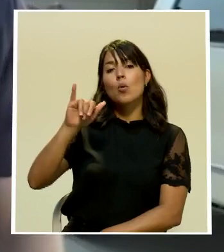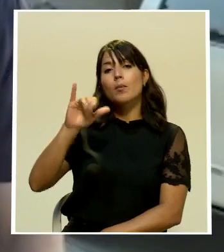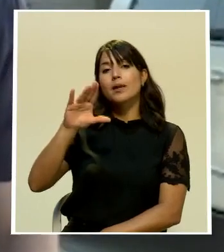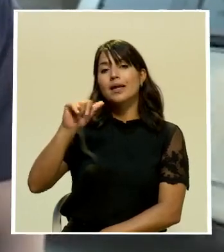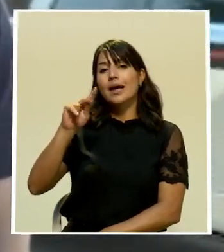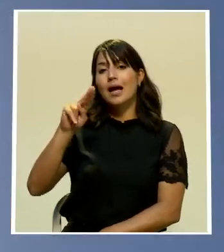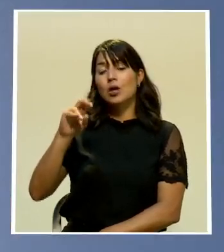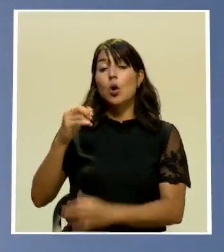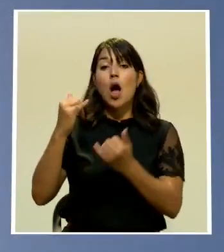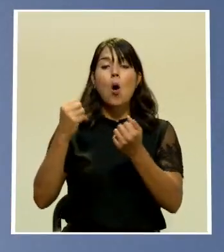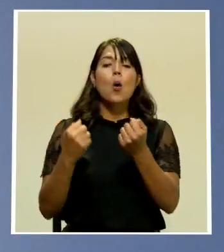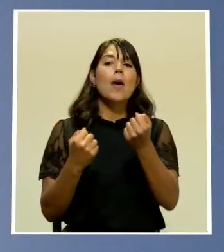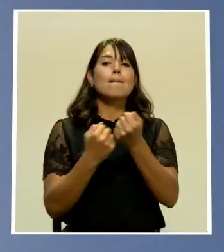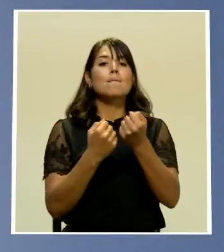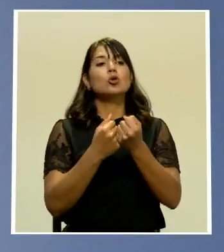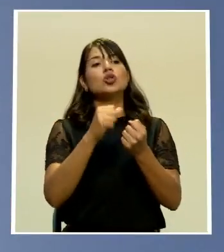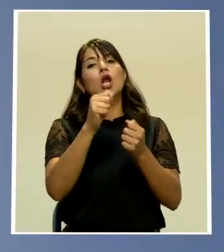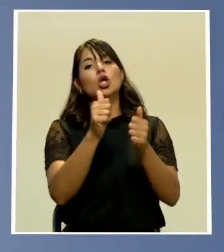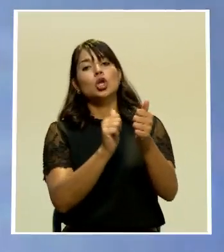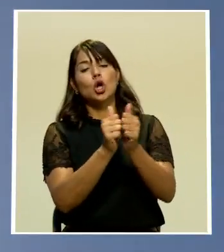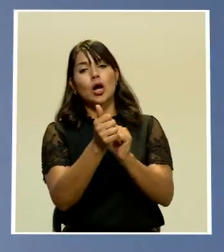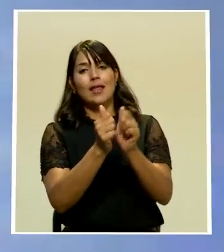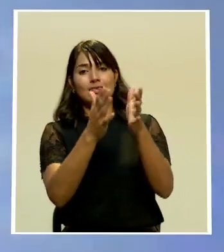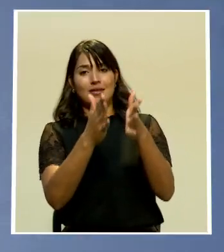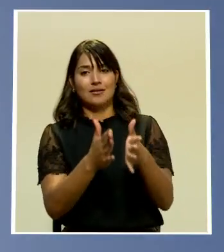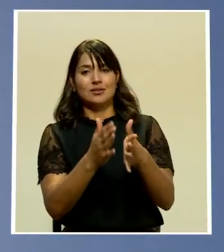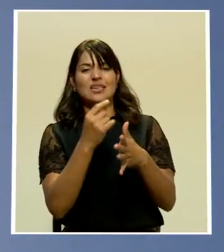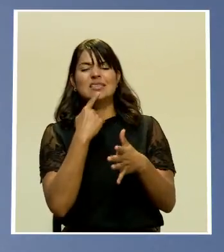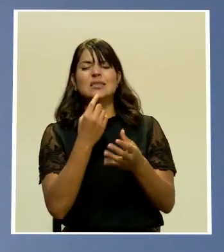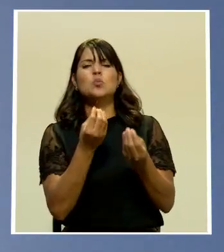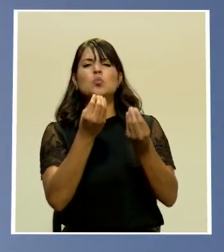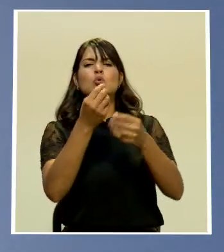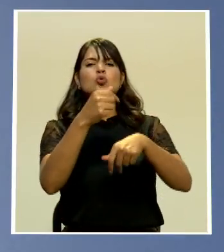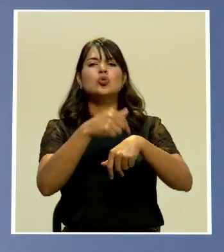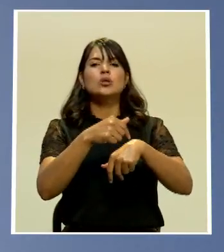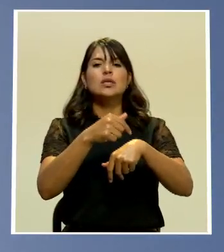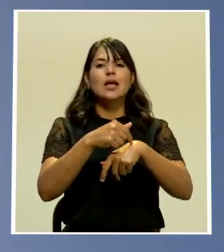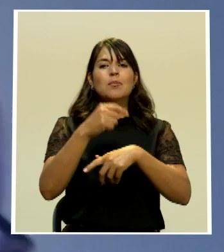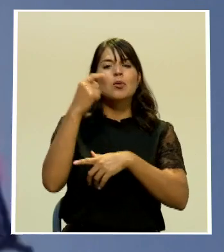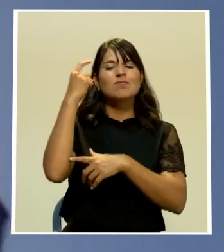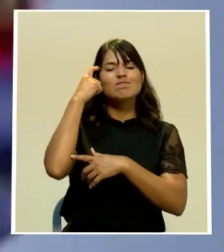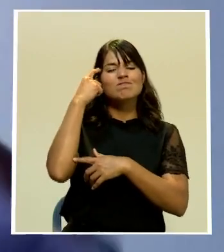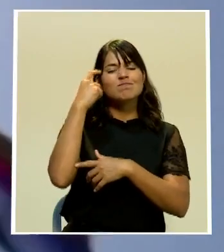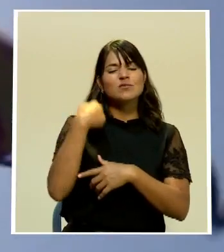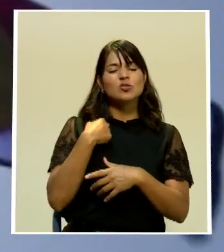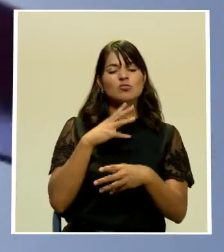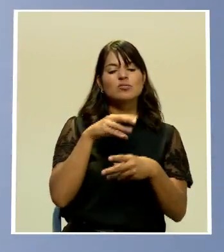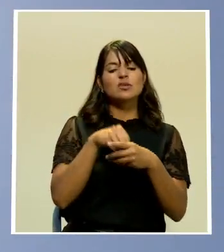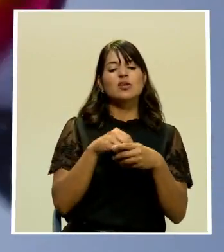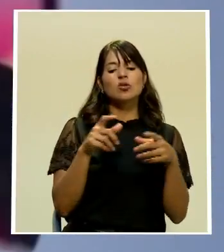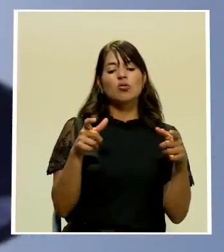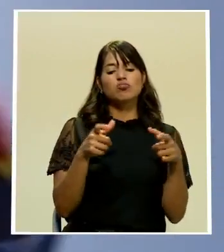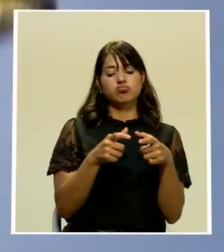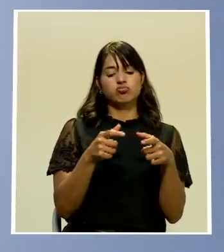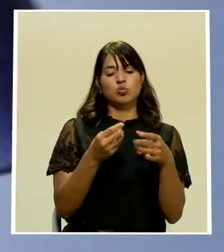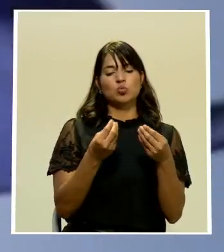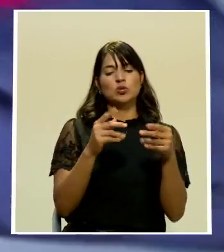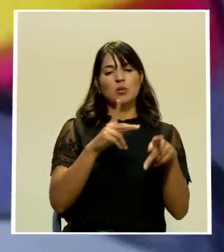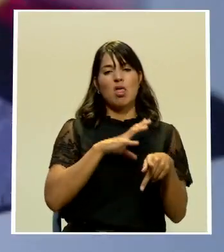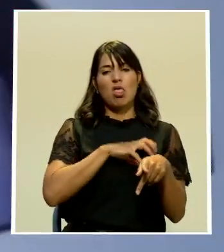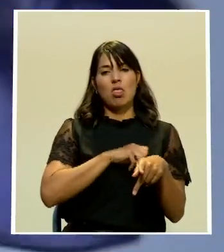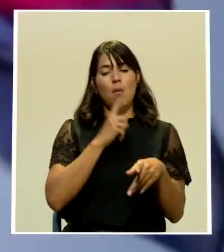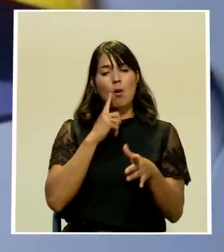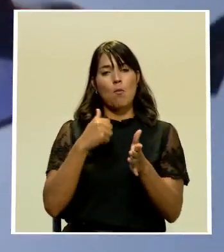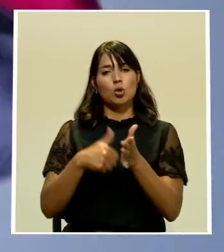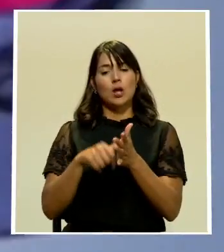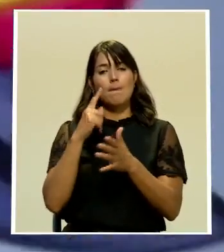Joe Biden dice que por mucho tiempo cayó pensando ser parte de una minoría de arrepentidos pero ahora cree que puede ser una mayoría